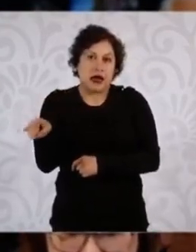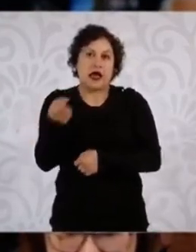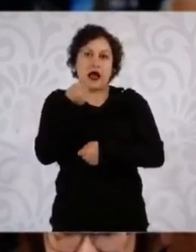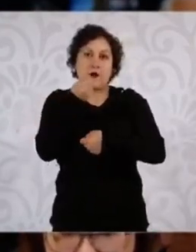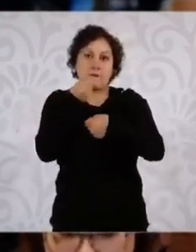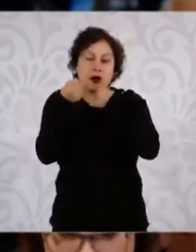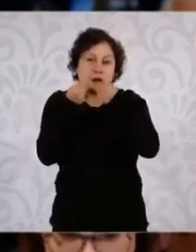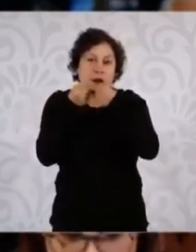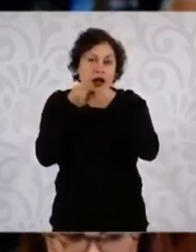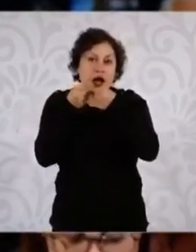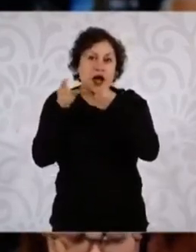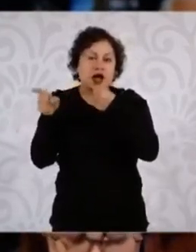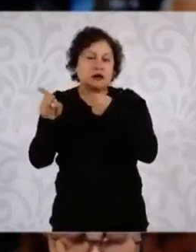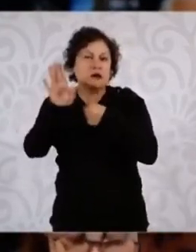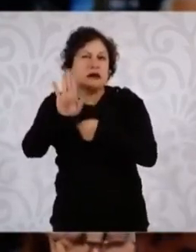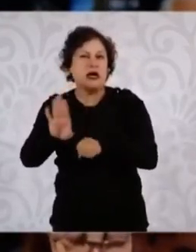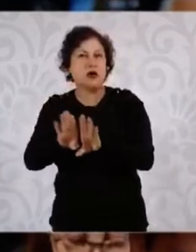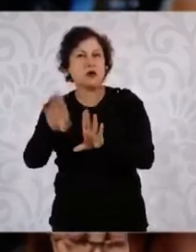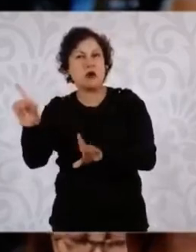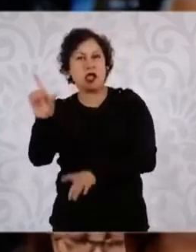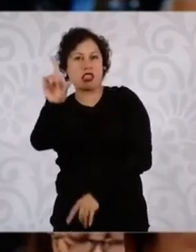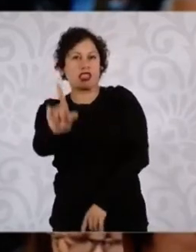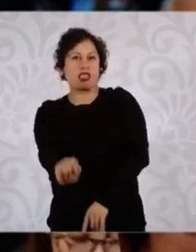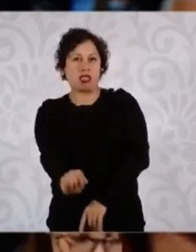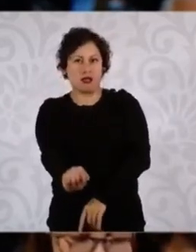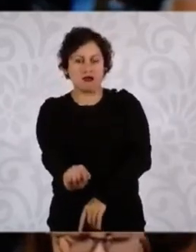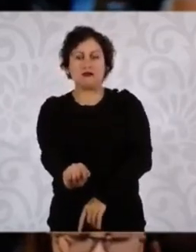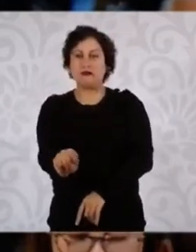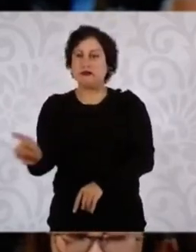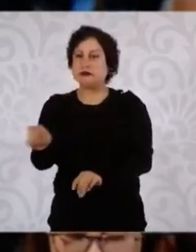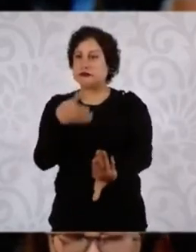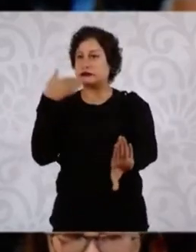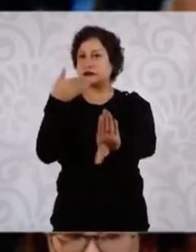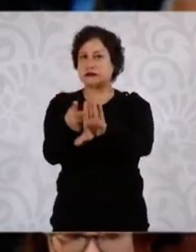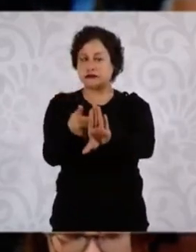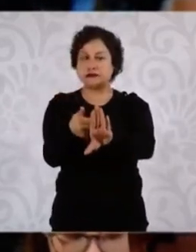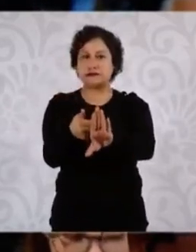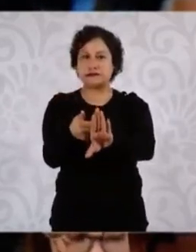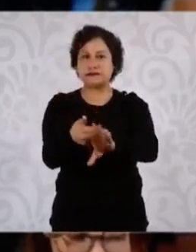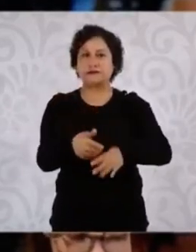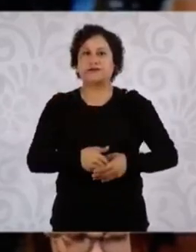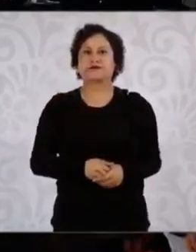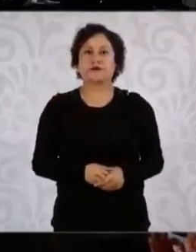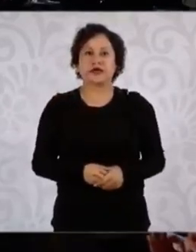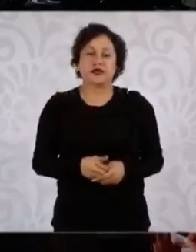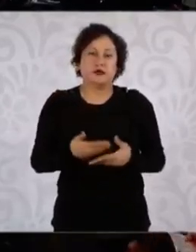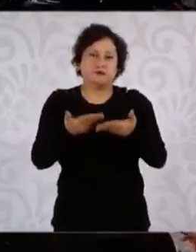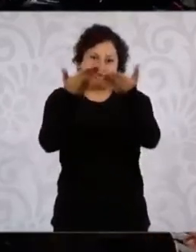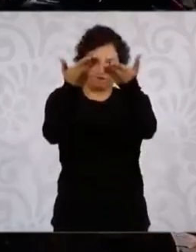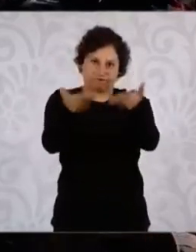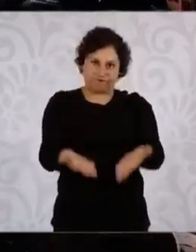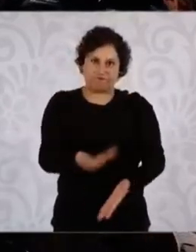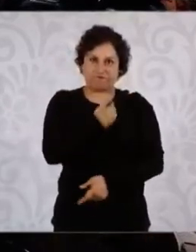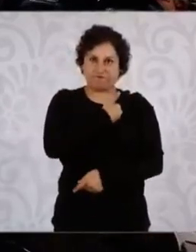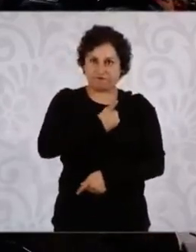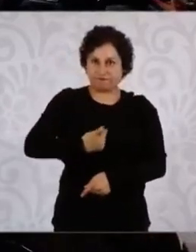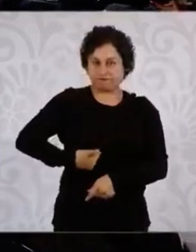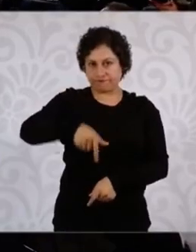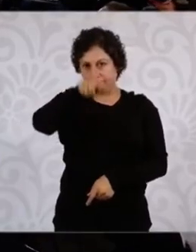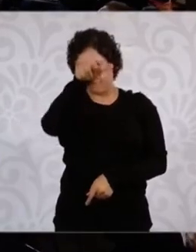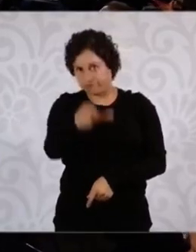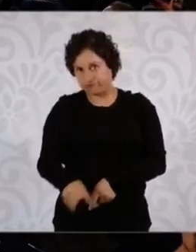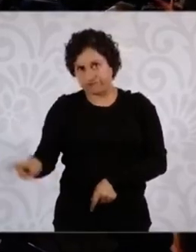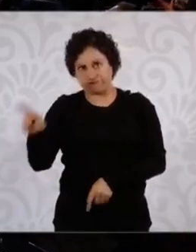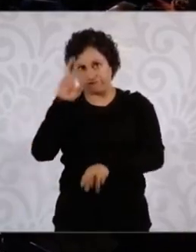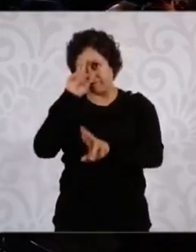manera menospreciarla, ofenderla, especialmente pues a la investidura presidencial que lleva usted